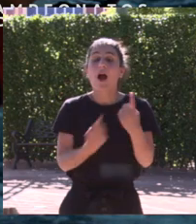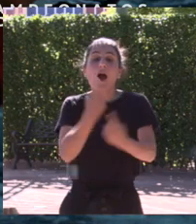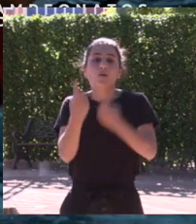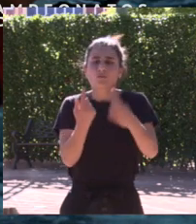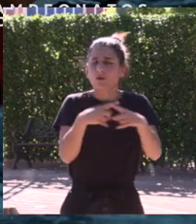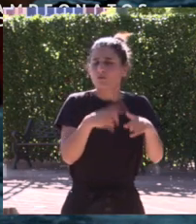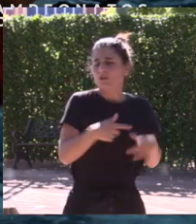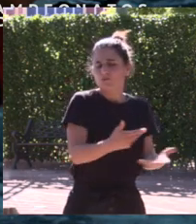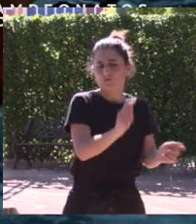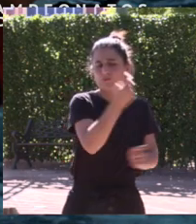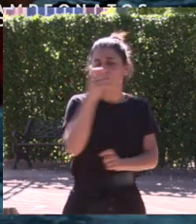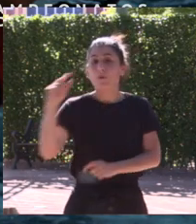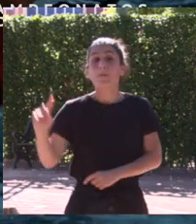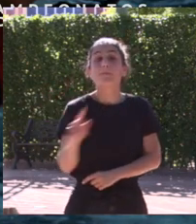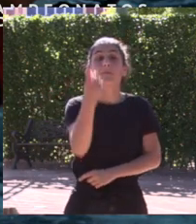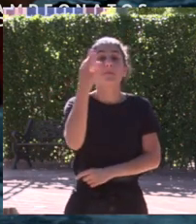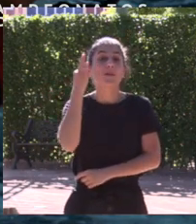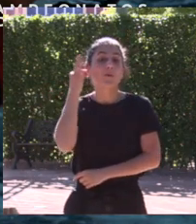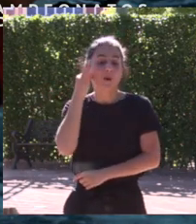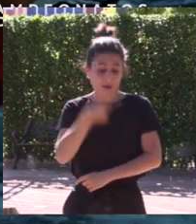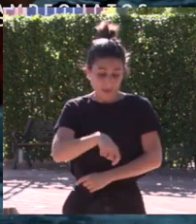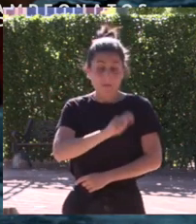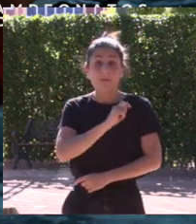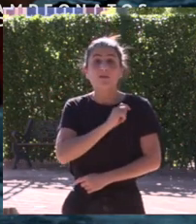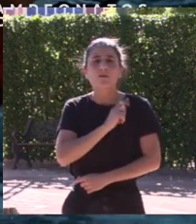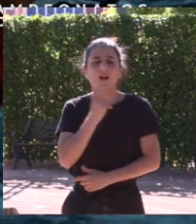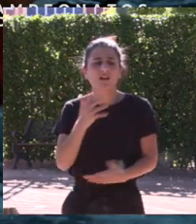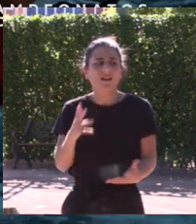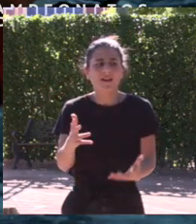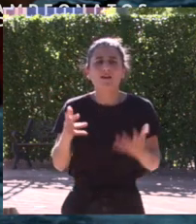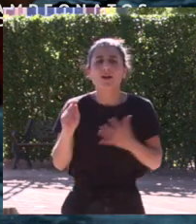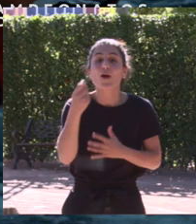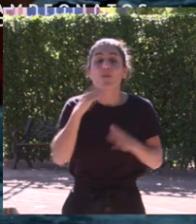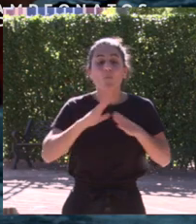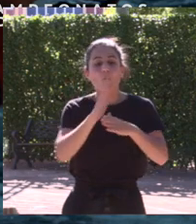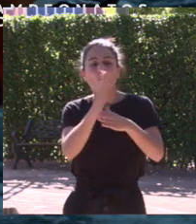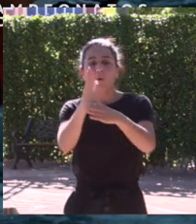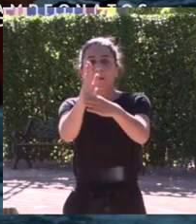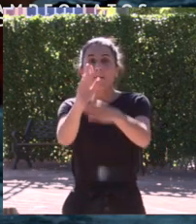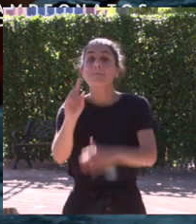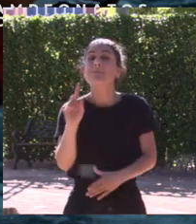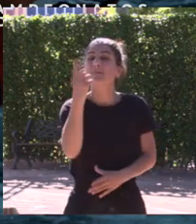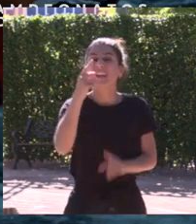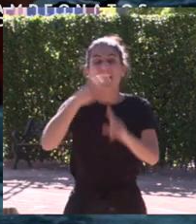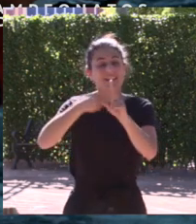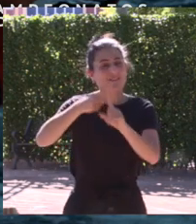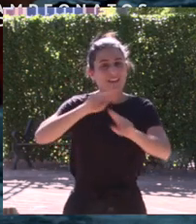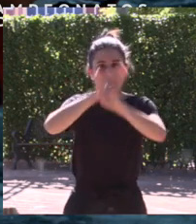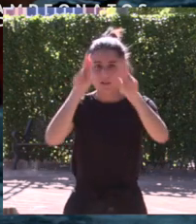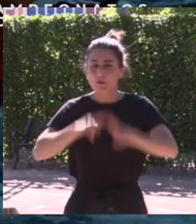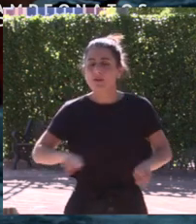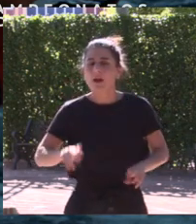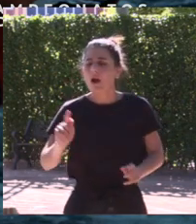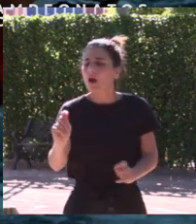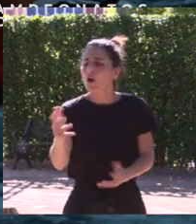algunos de mis logros. Fui la primera mujer española en triunfar en el mundo de la vela, la primera a nivel internacional